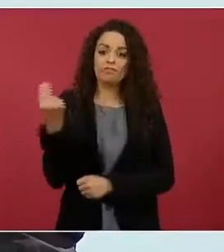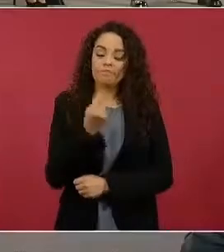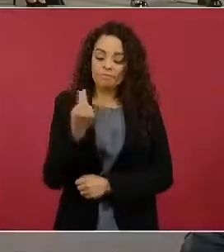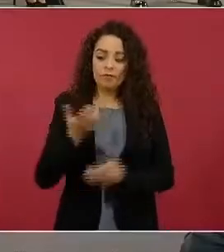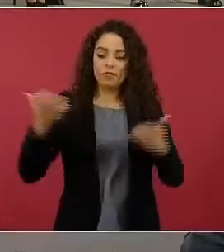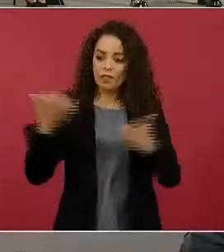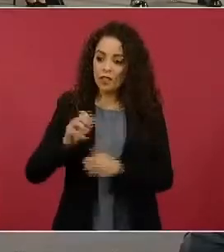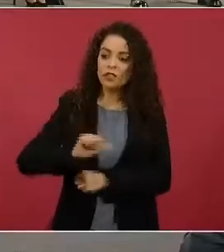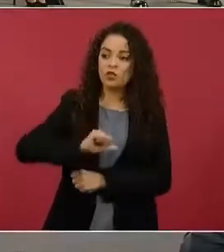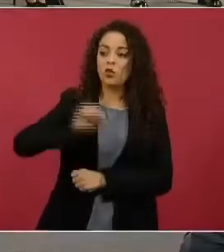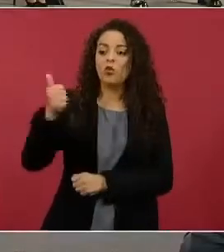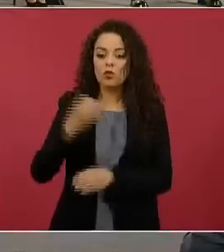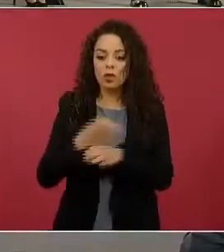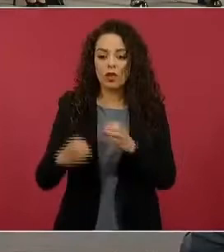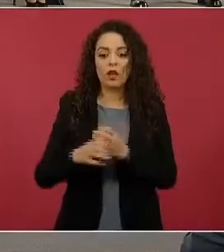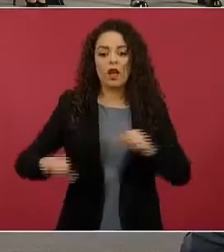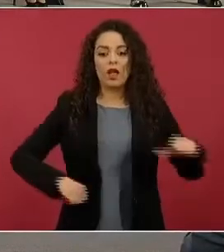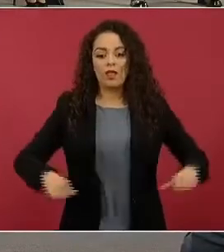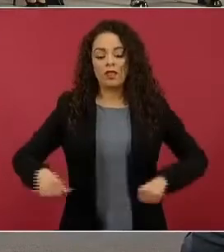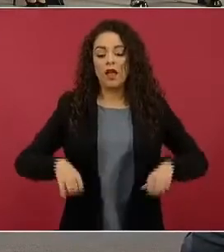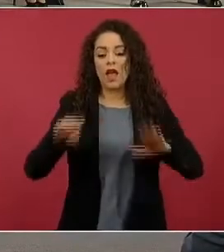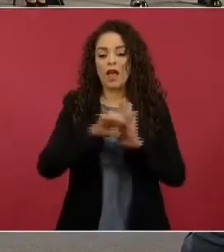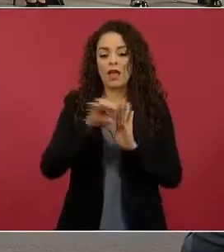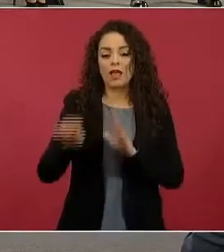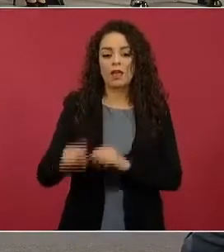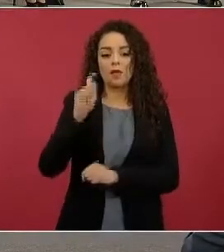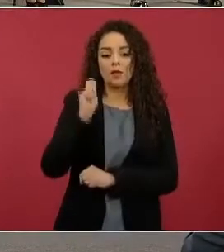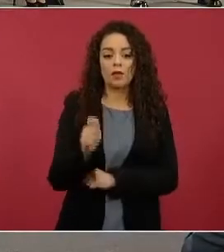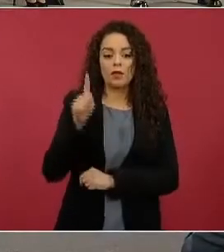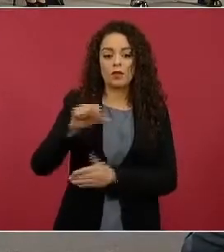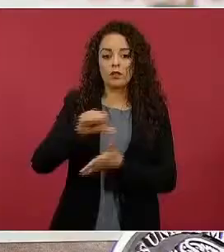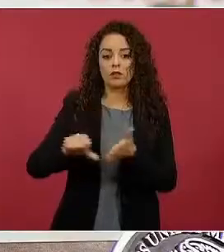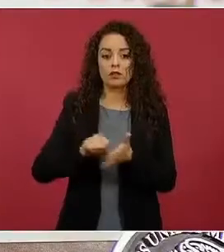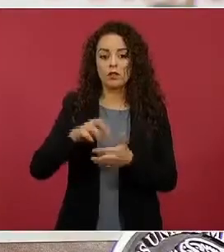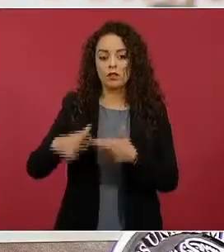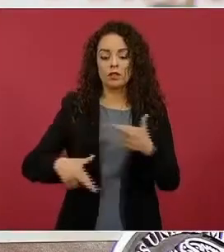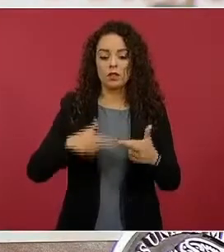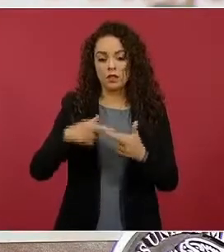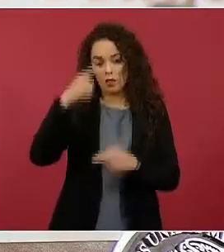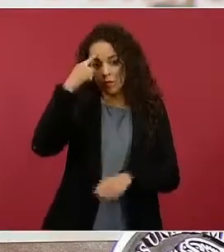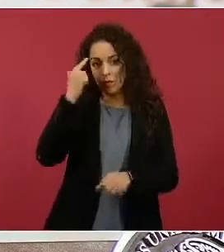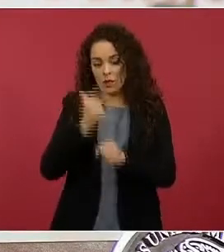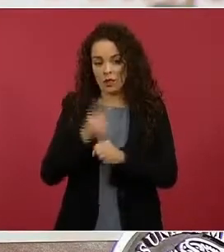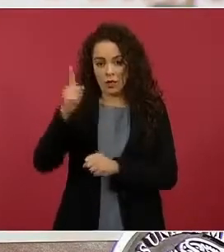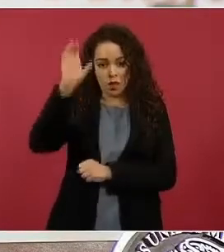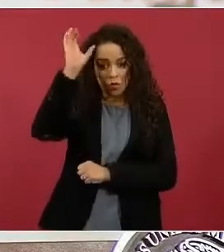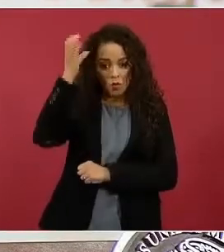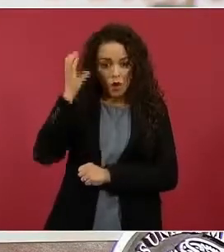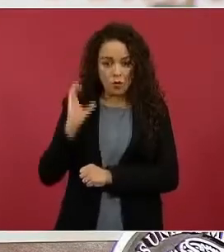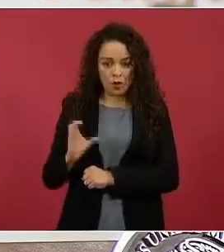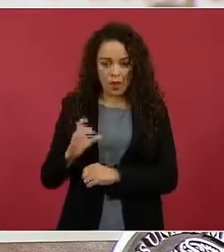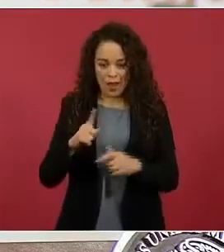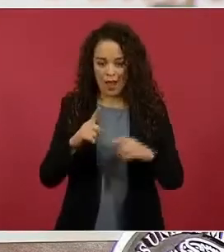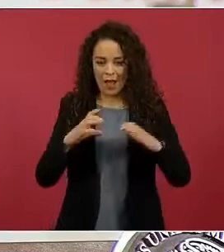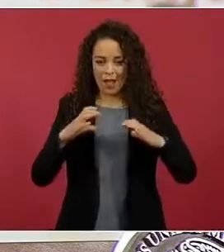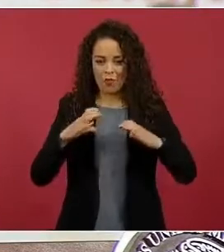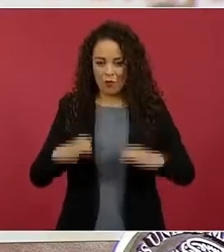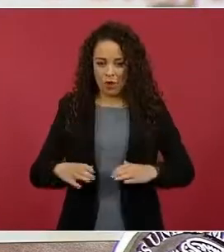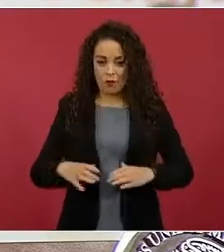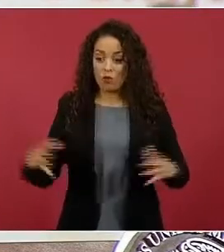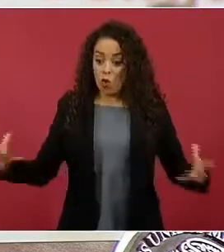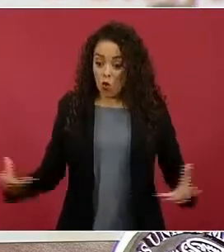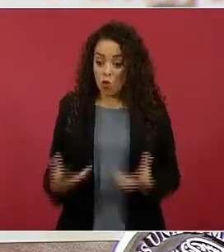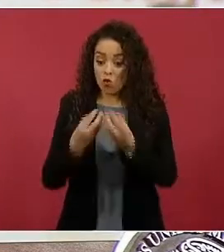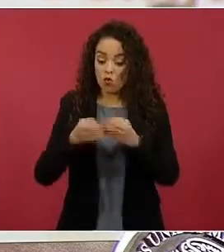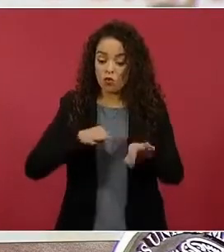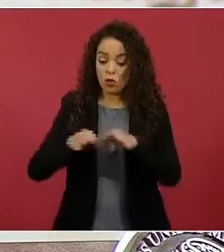retomando, por ejemplo, la experiencia del Centro Regional de Identificación Humana en Coahuila, que saben que es un esfuerzo conjunto con el